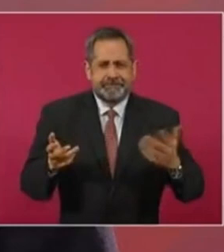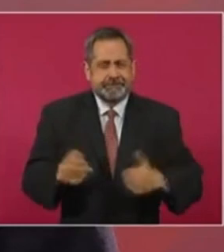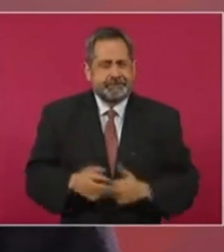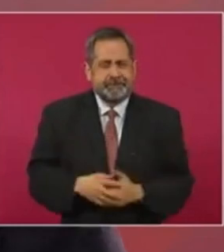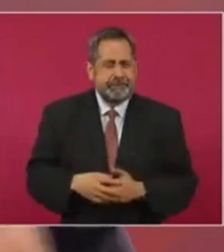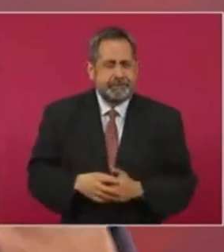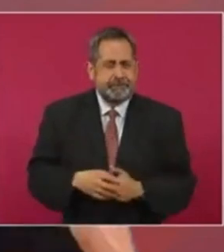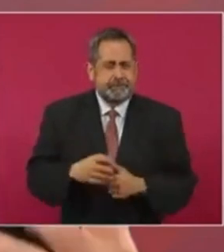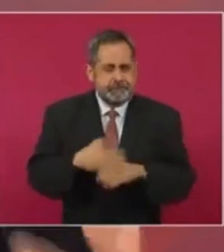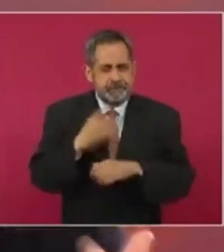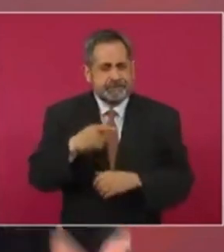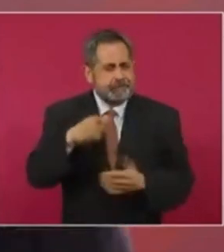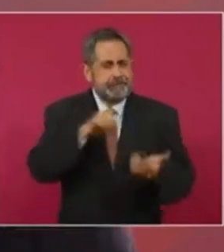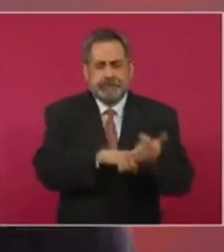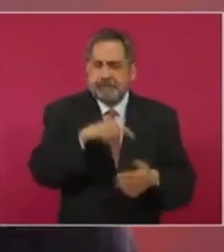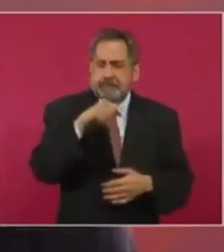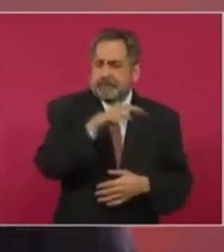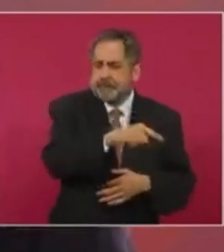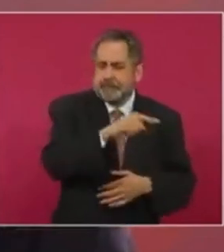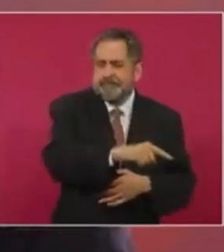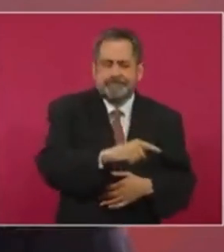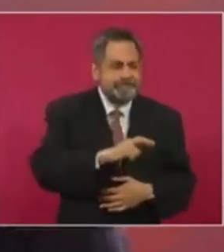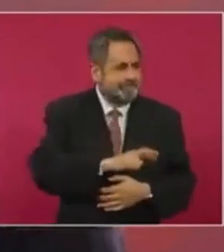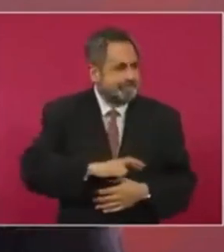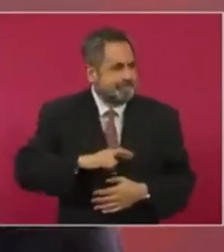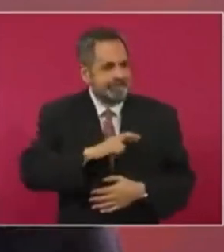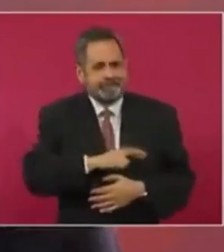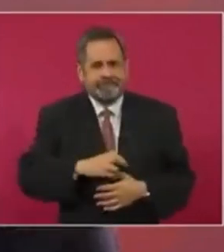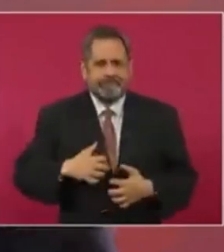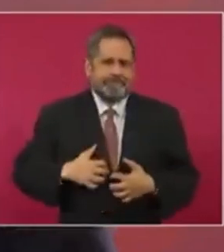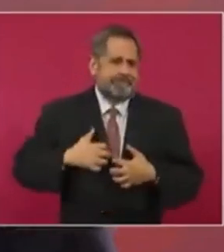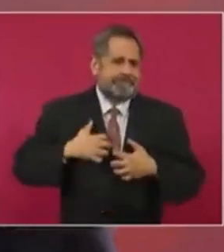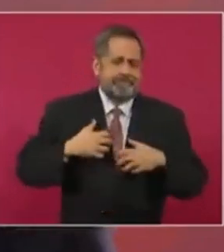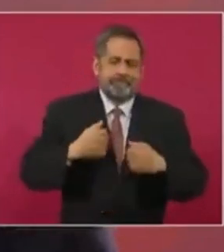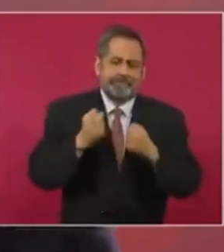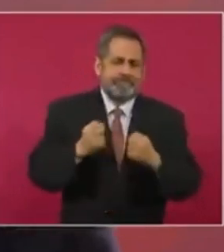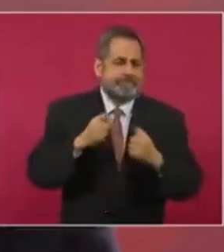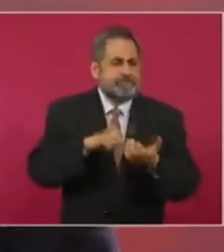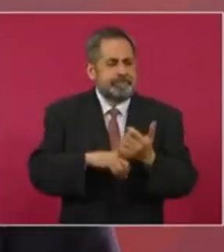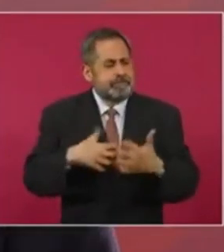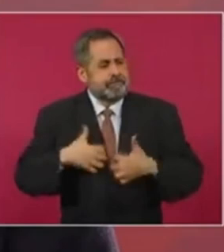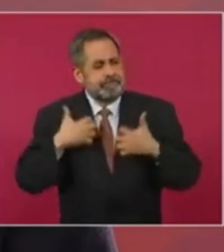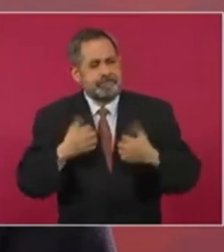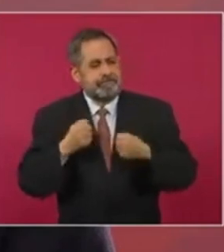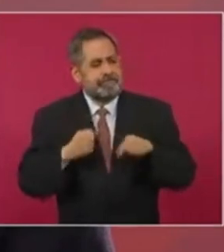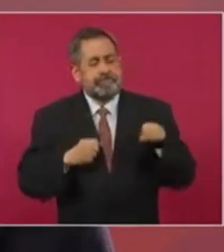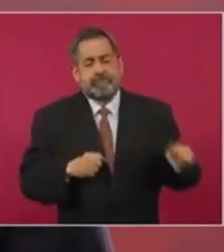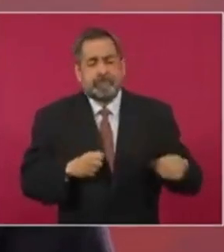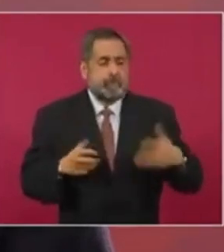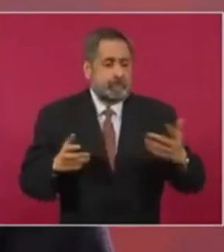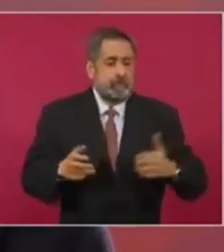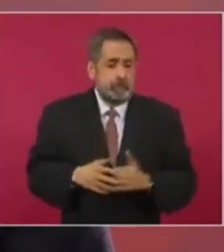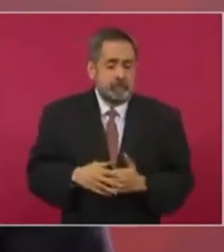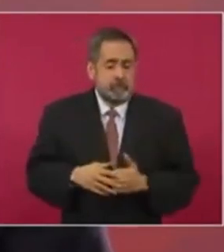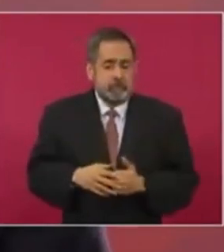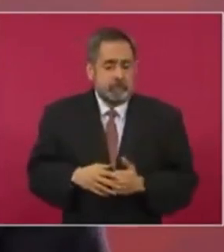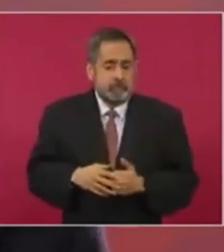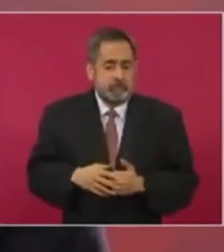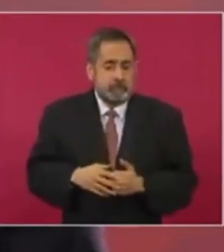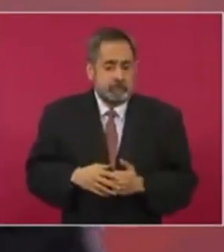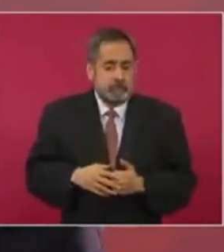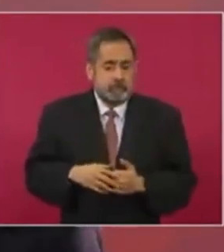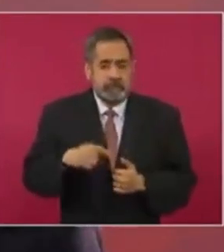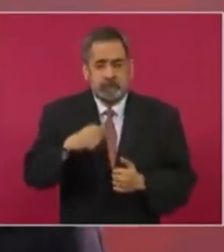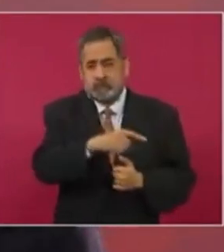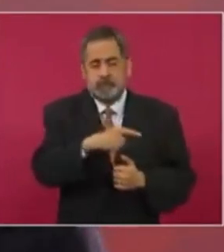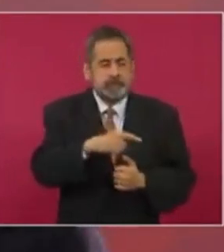Porque traen mucho coraje, les